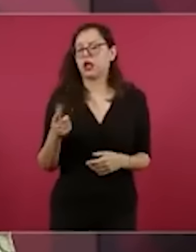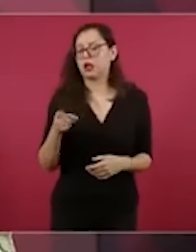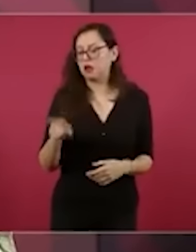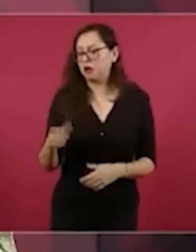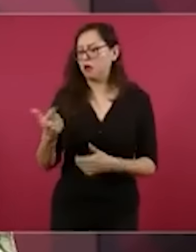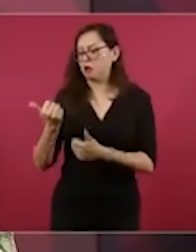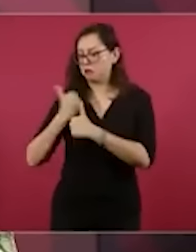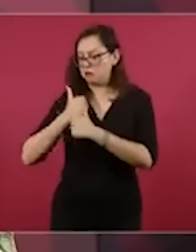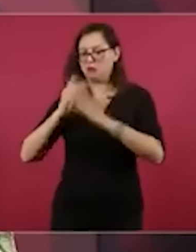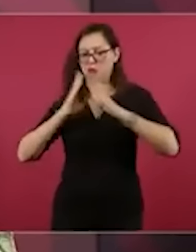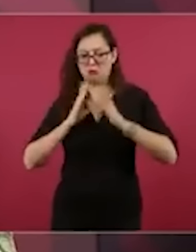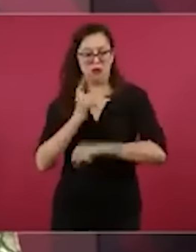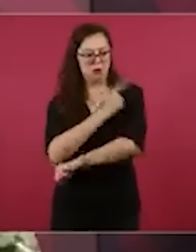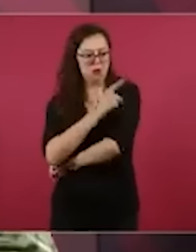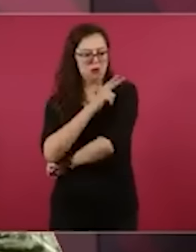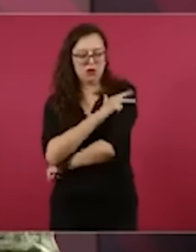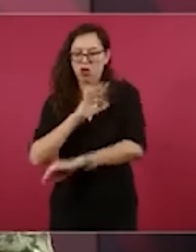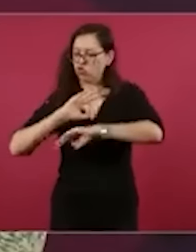como Guardia Nacional.